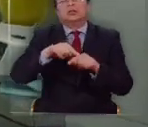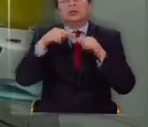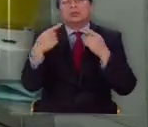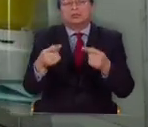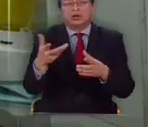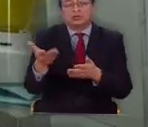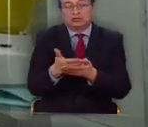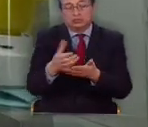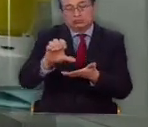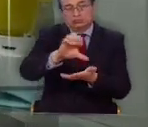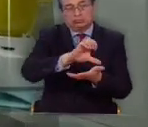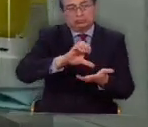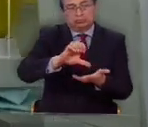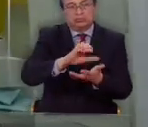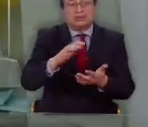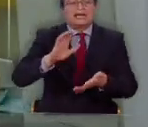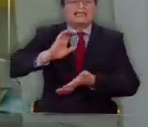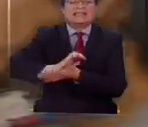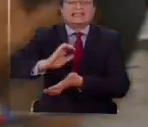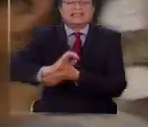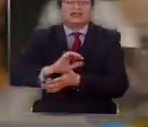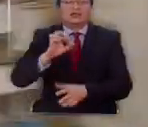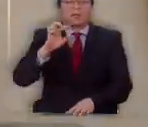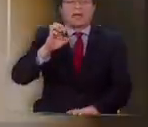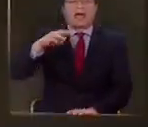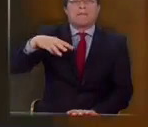salsa de tomate y un poco de queso parmesano.